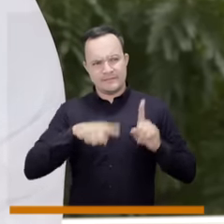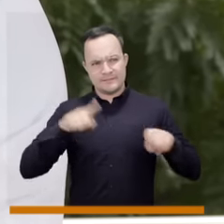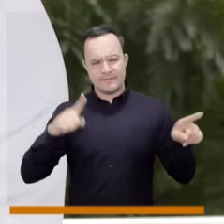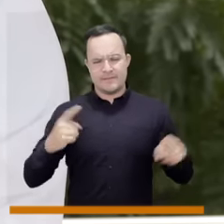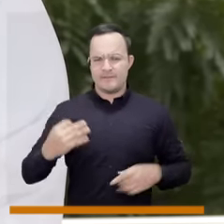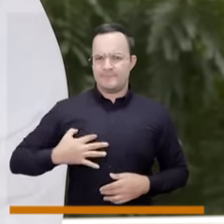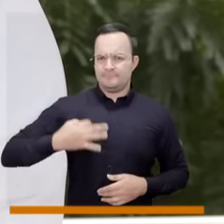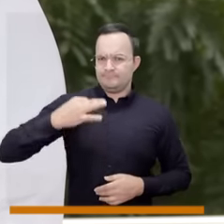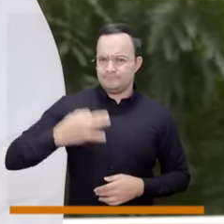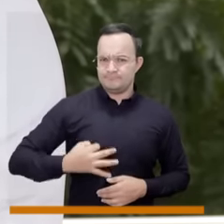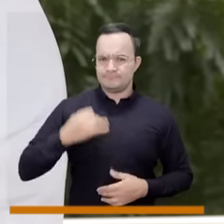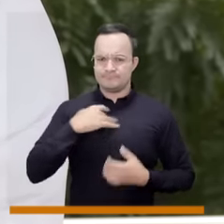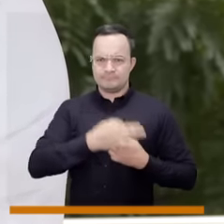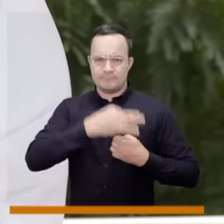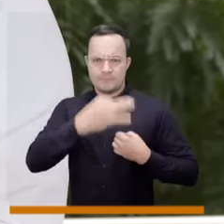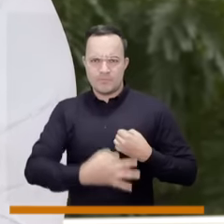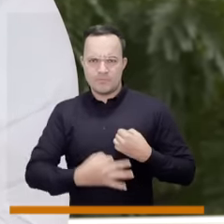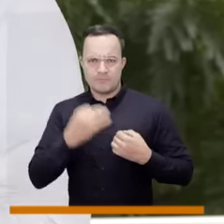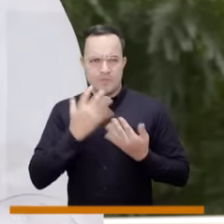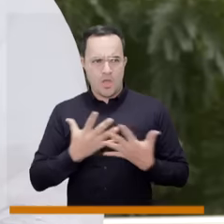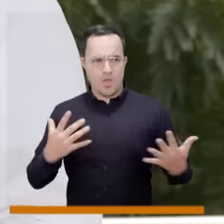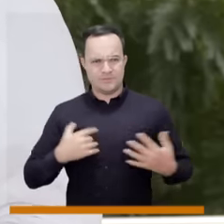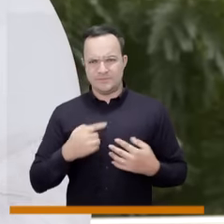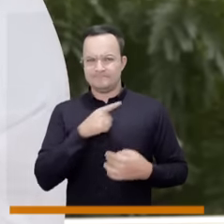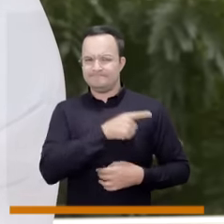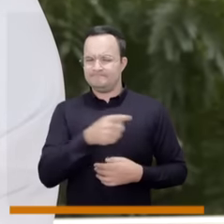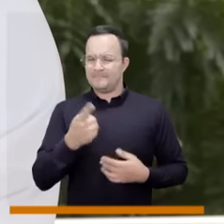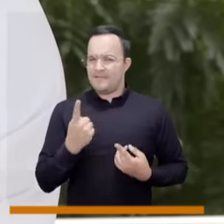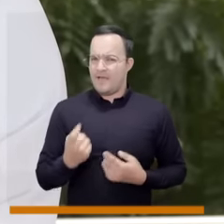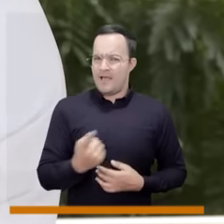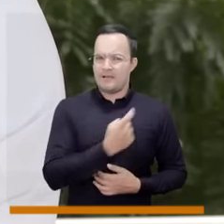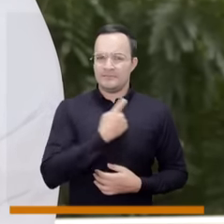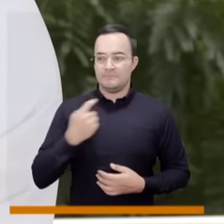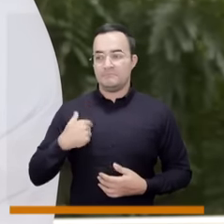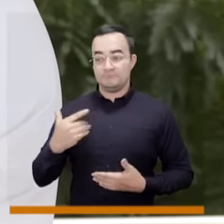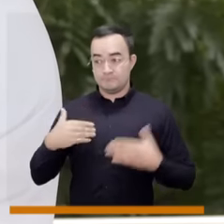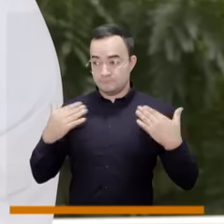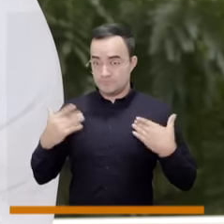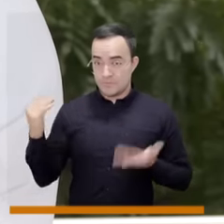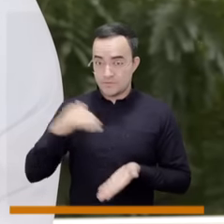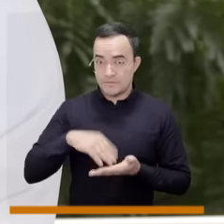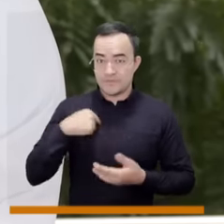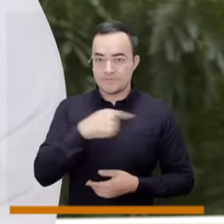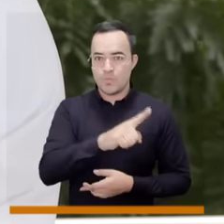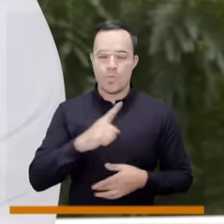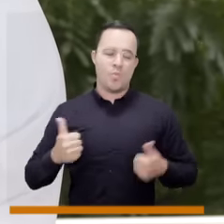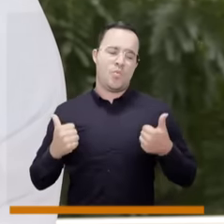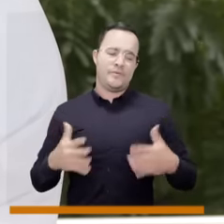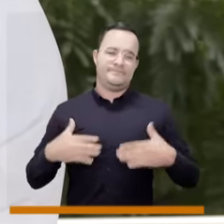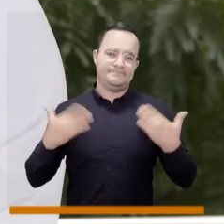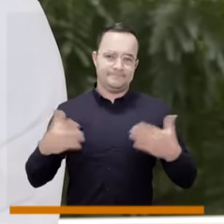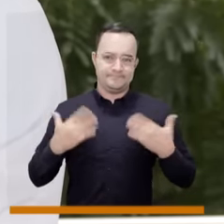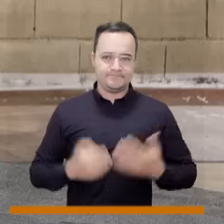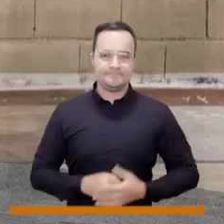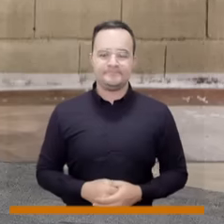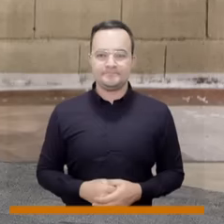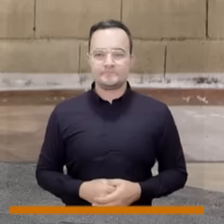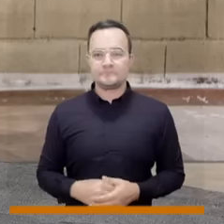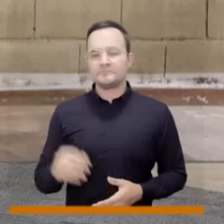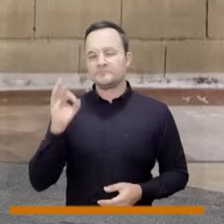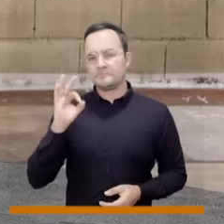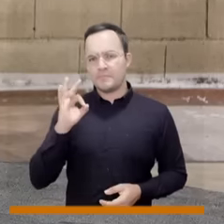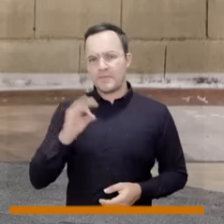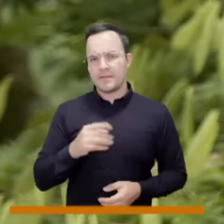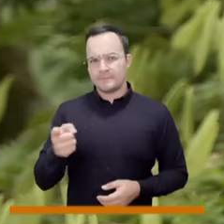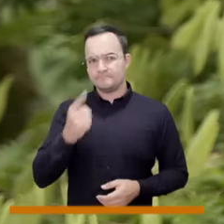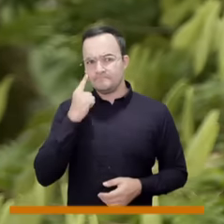la honestidad, que esté cargada de principios y valores para poder representar de la mejor forma a la comunidad que nos ha electo. Bueno,